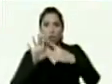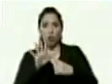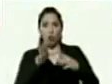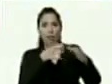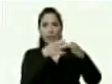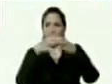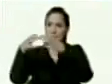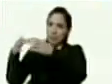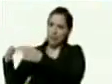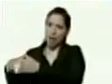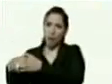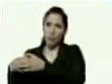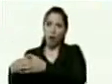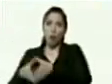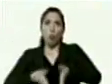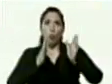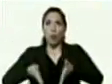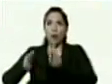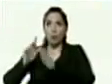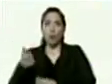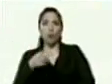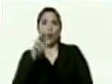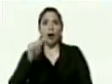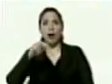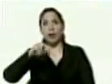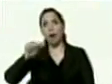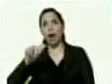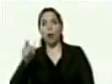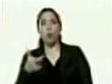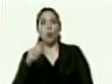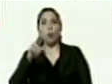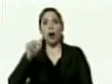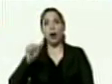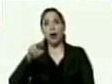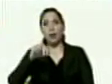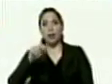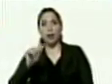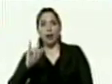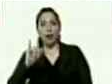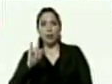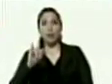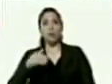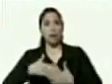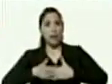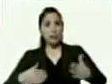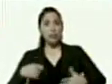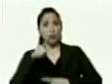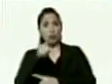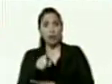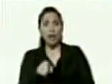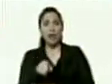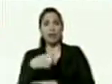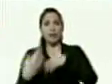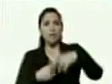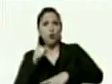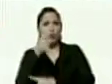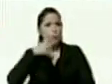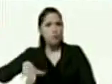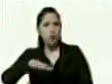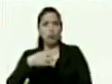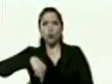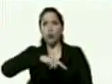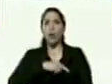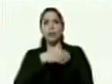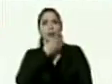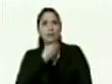urbanismo guanaguanay un urbanismo hecho en revolución porque nos garantizó usted la revolución el pueblo nuestra